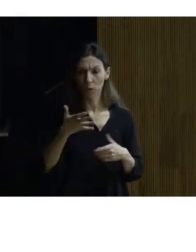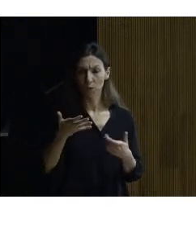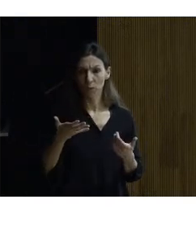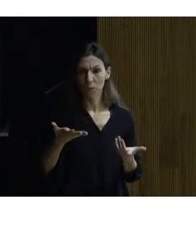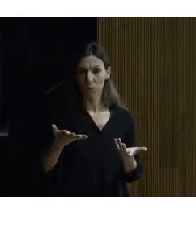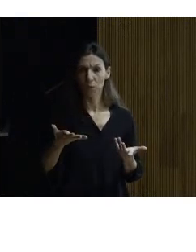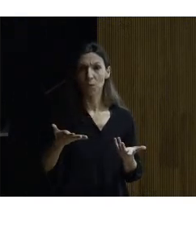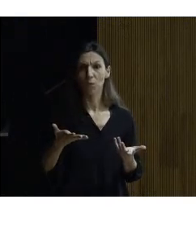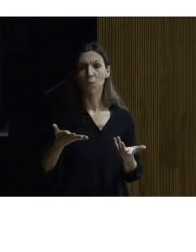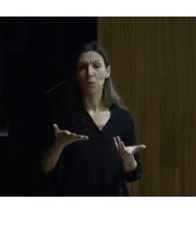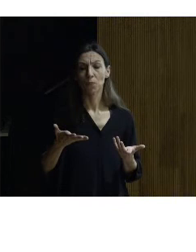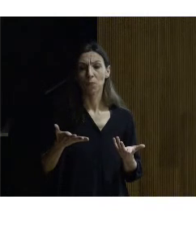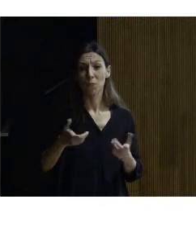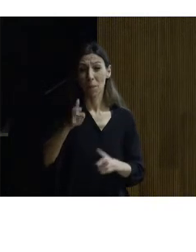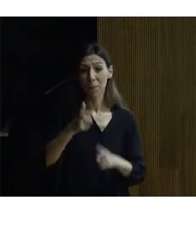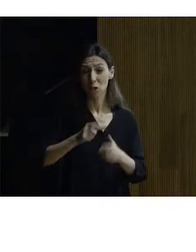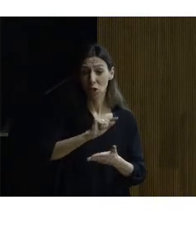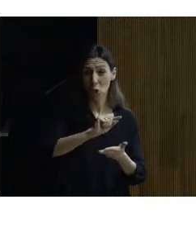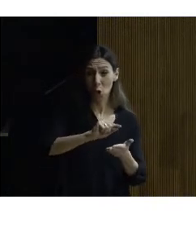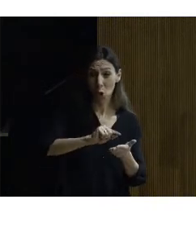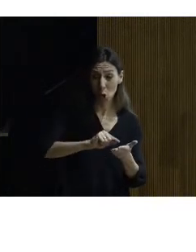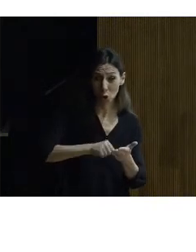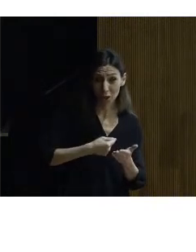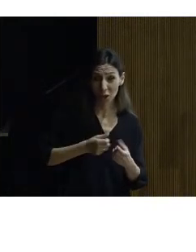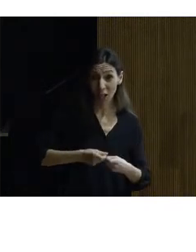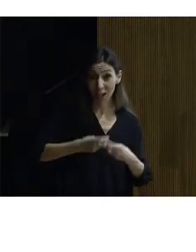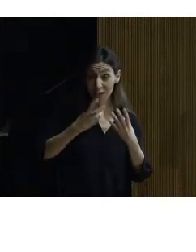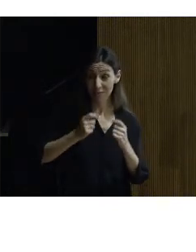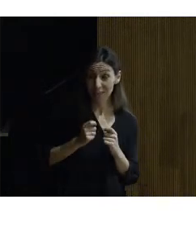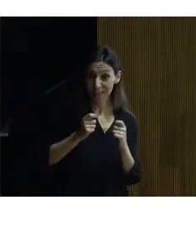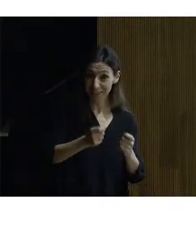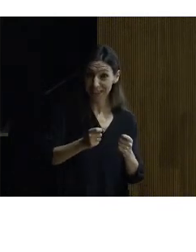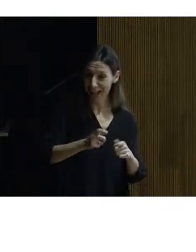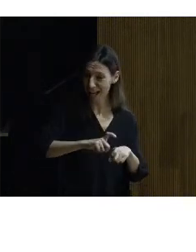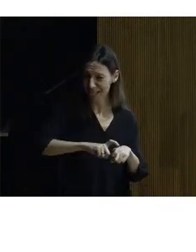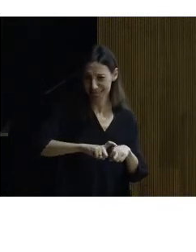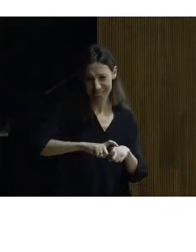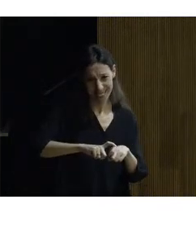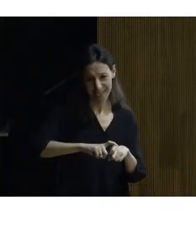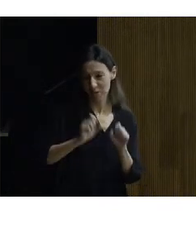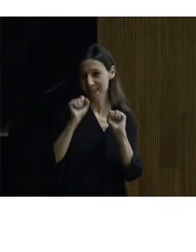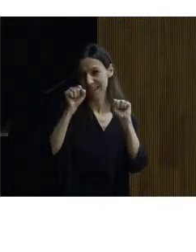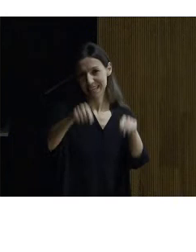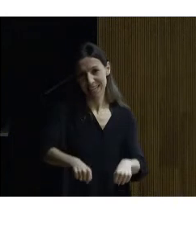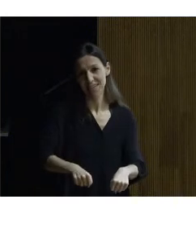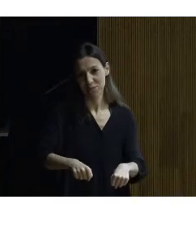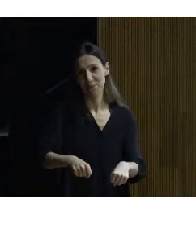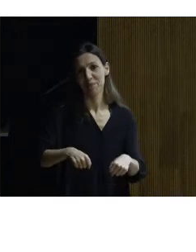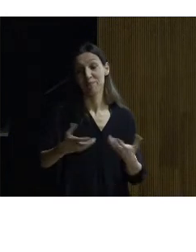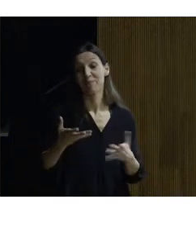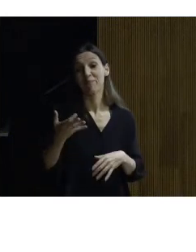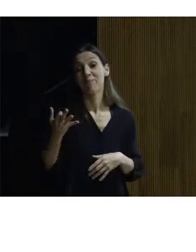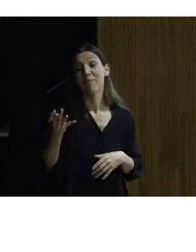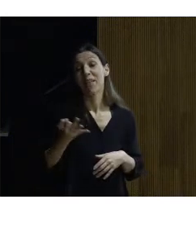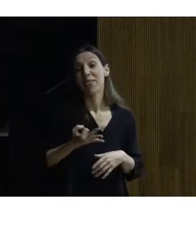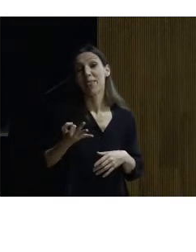contratistas en la entrega del edificio os suena este pues él tuvo que quedarse tuvo